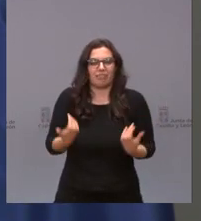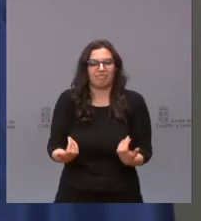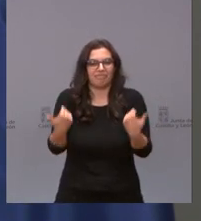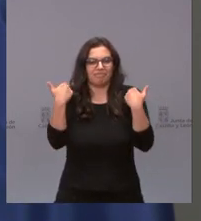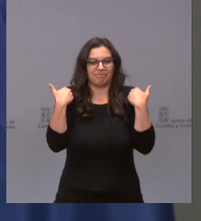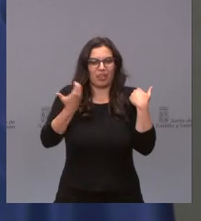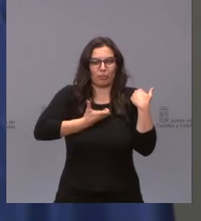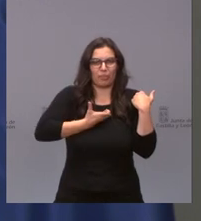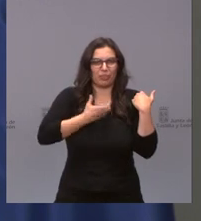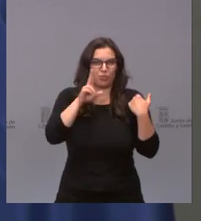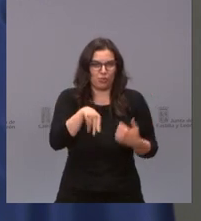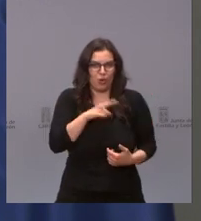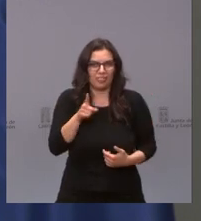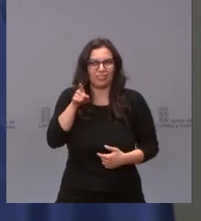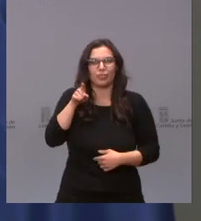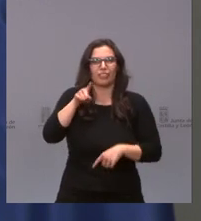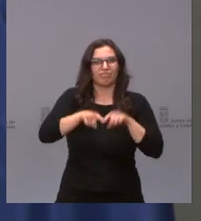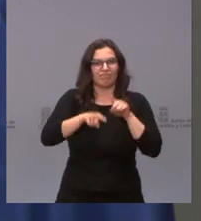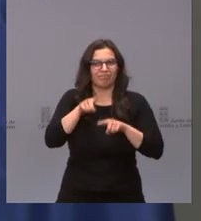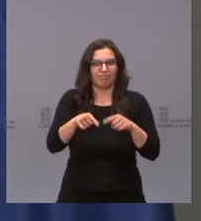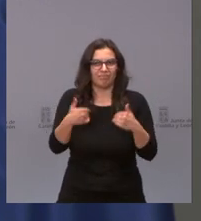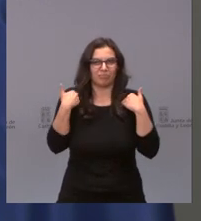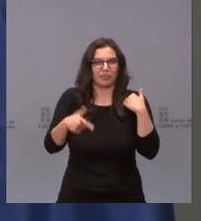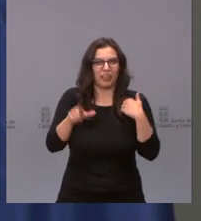ayuntamientos, sino que compete más bien